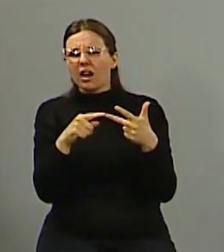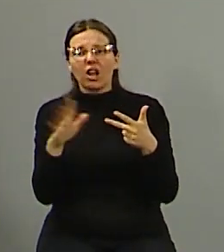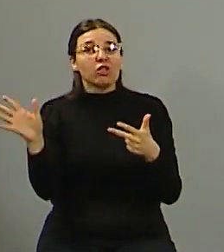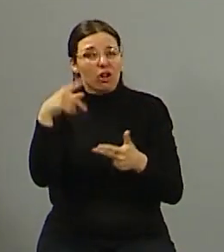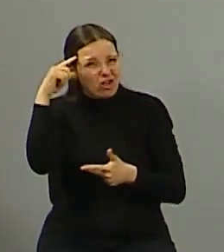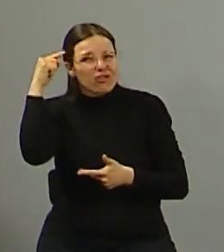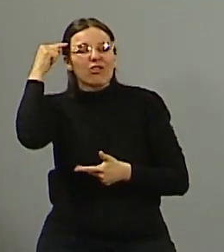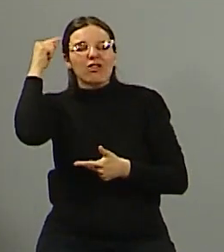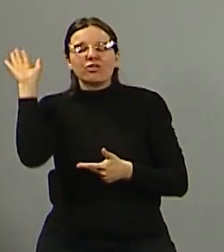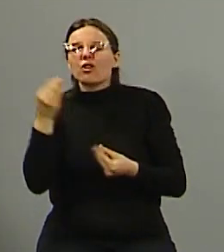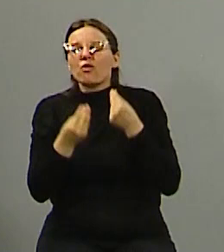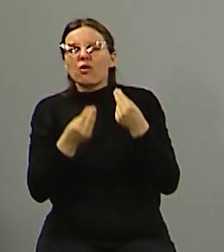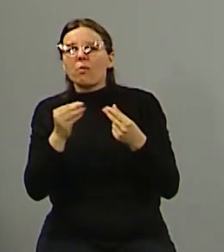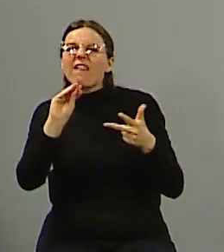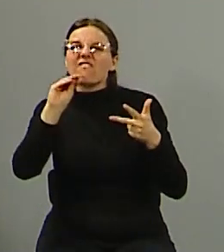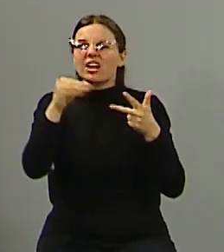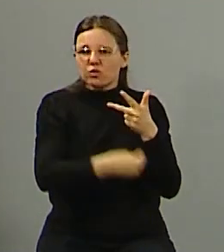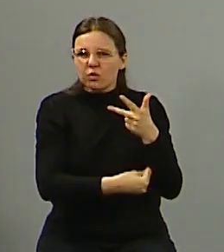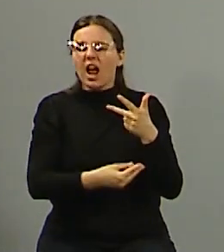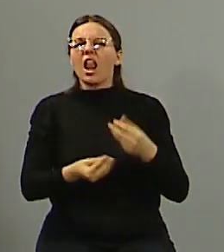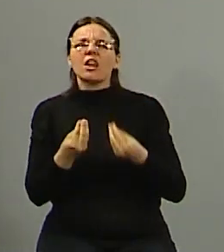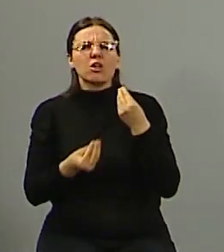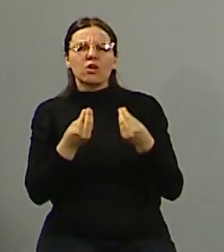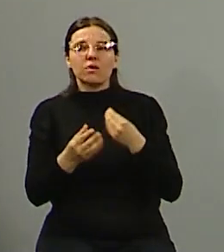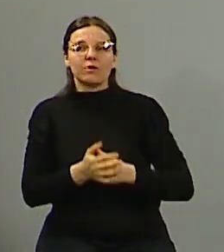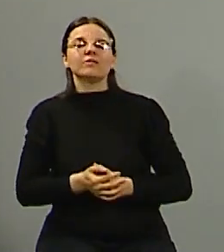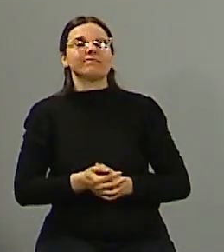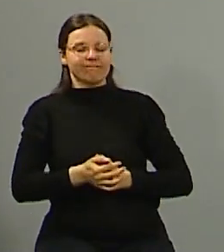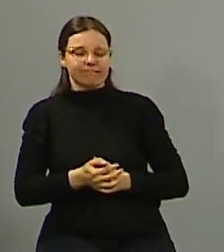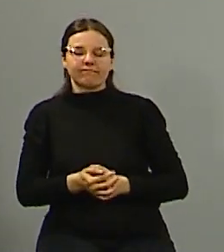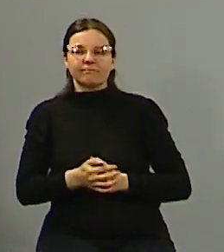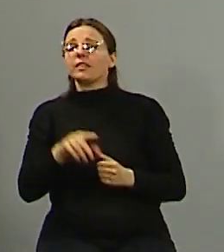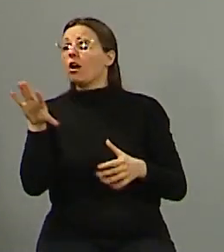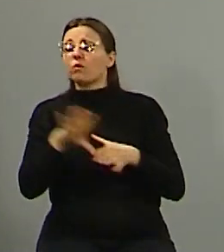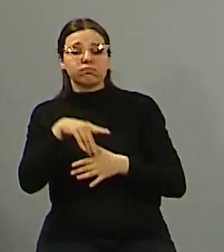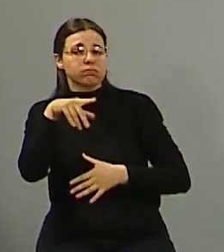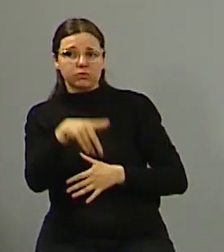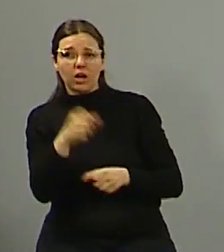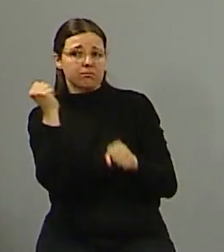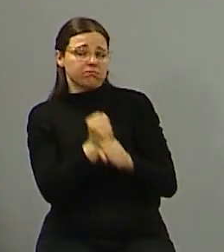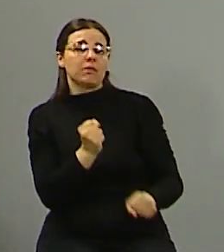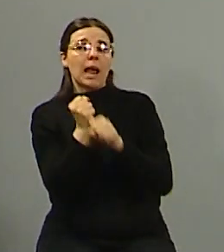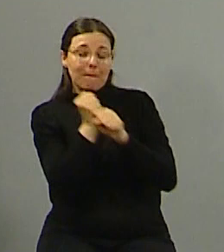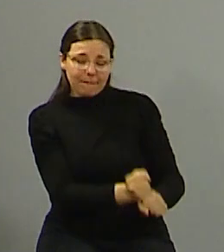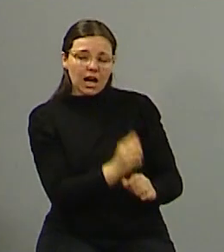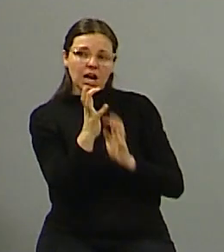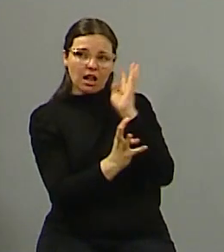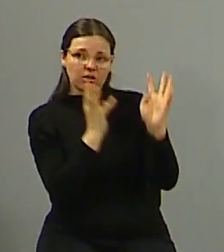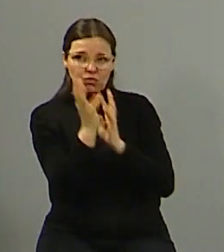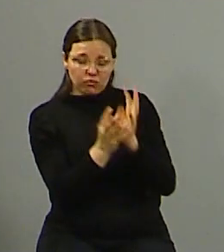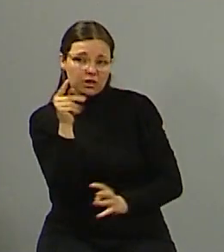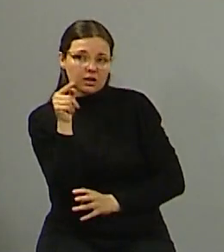concepto como tal bueno decías que estás trabajando con recuperadores ahí está el parque industrial justamente es un lugar